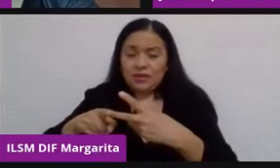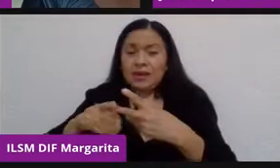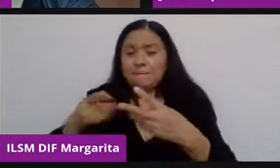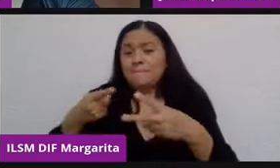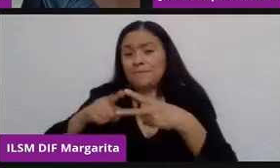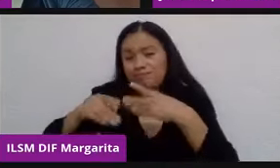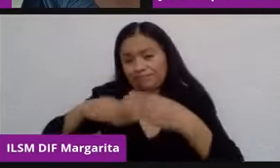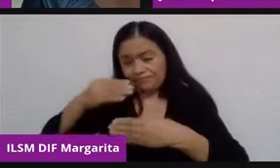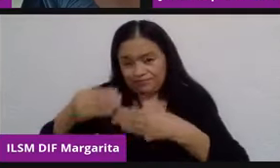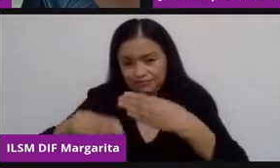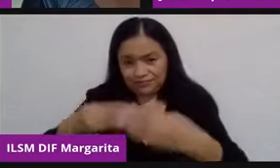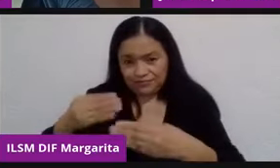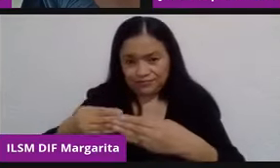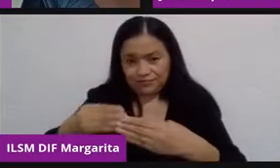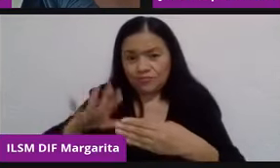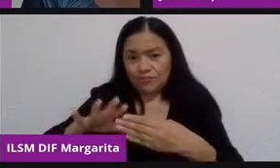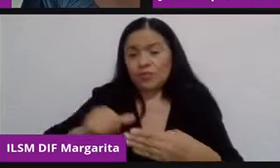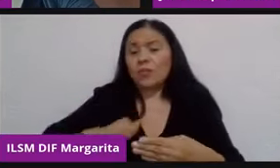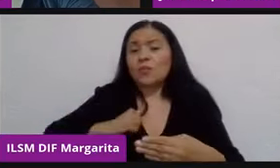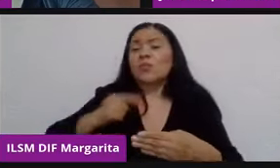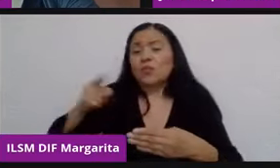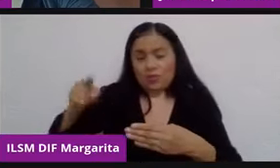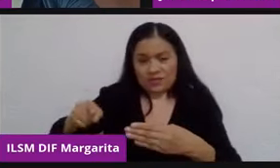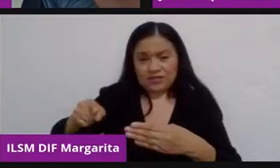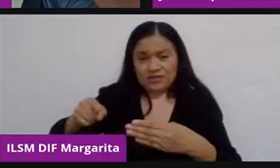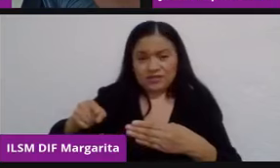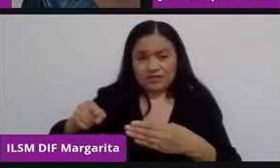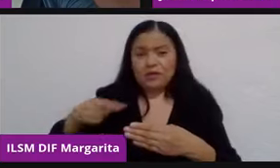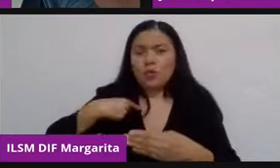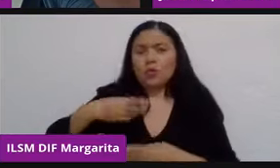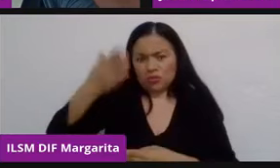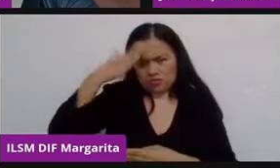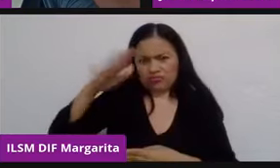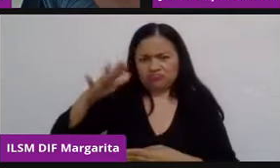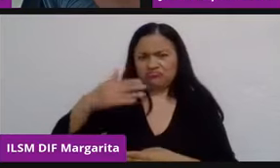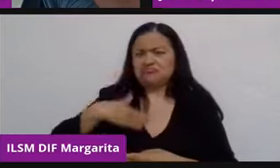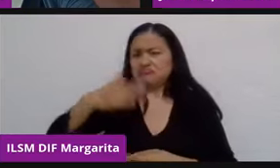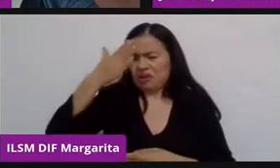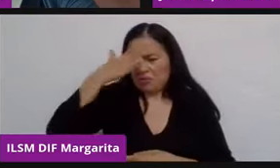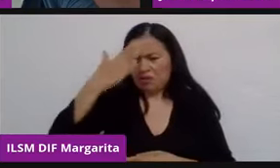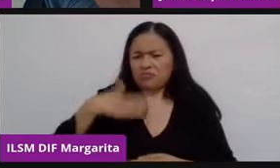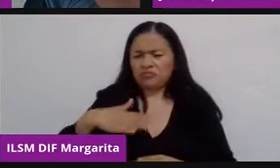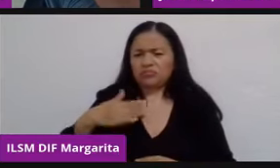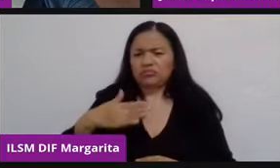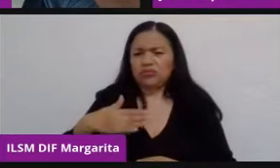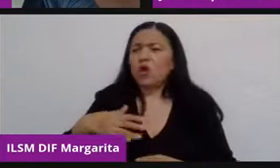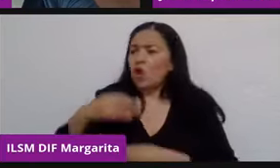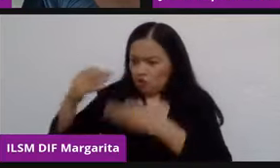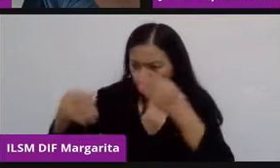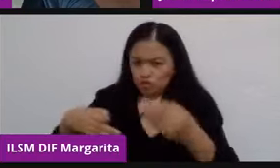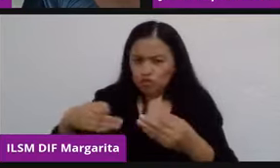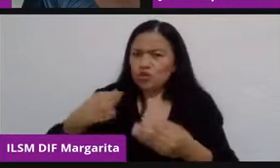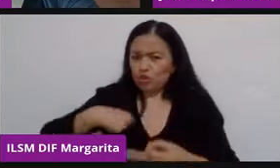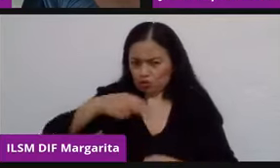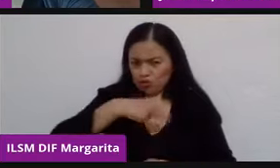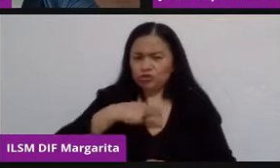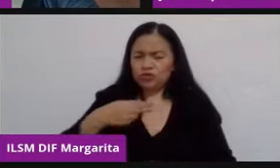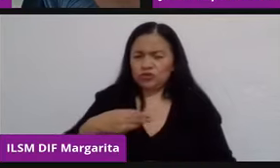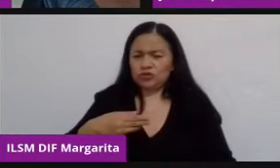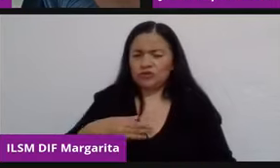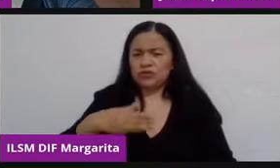aprovechemos esa sensibilidad, démonos cuenta del potencial que tenemos, tenemos un gran talento y con ese talento que tenemos,